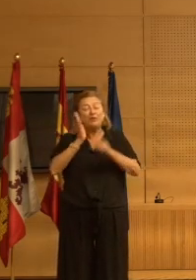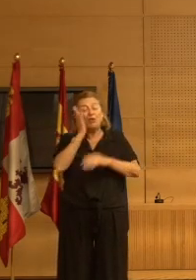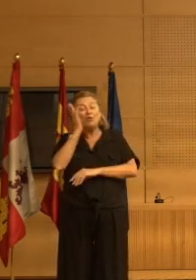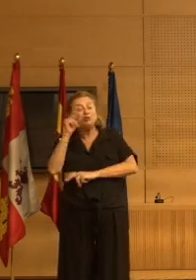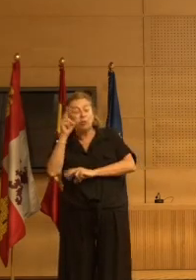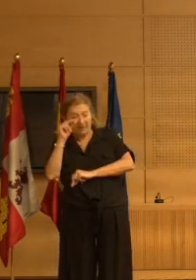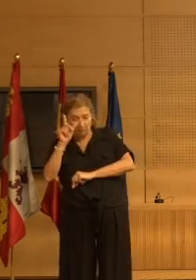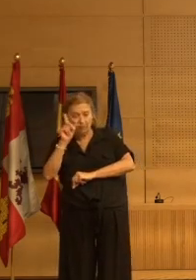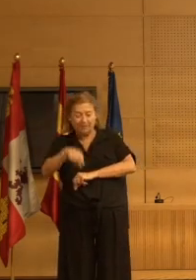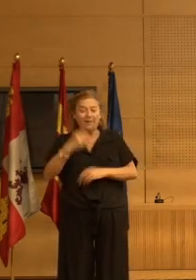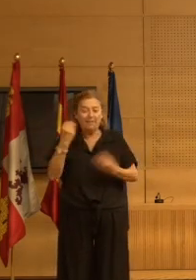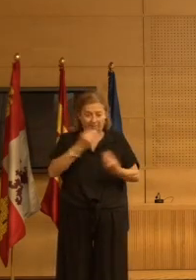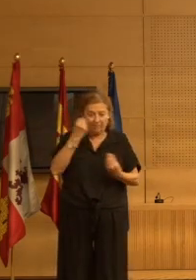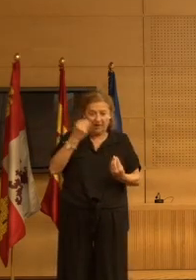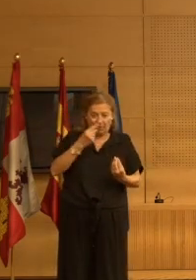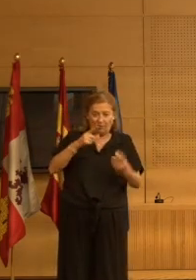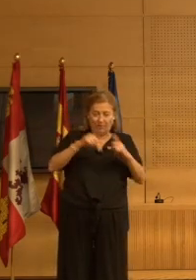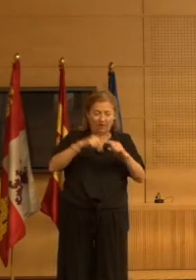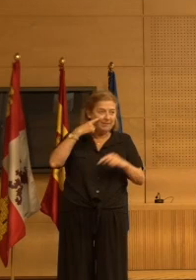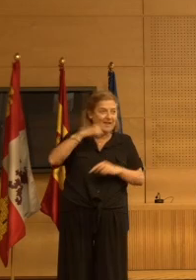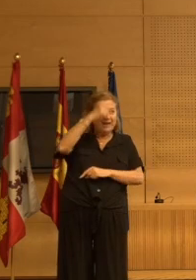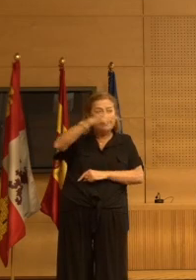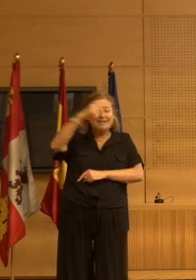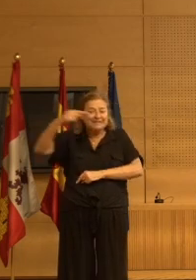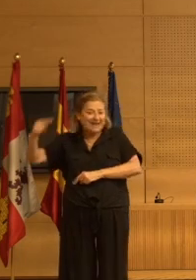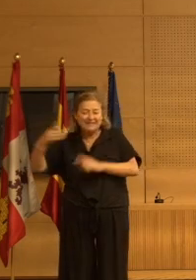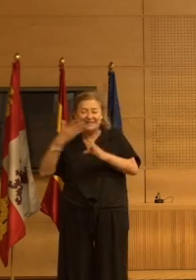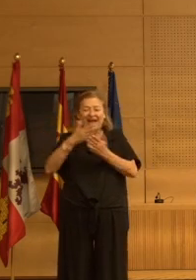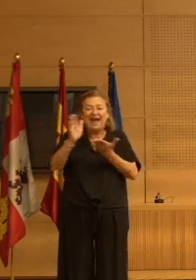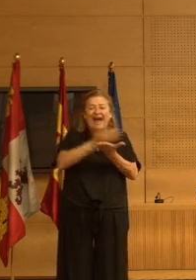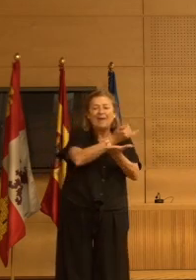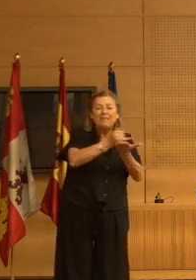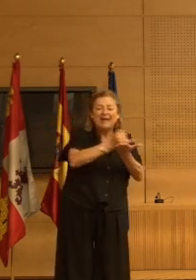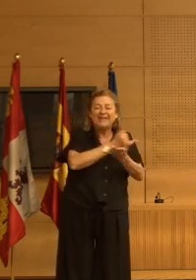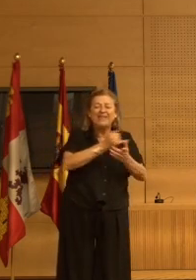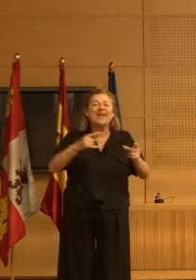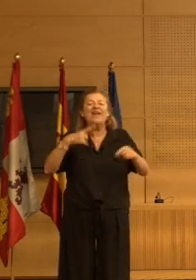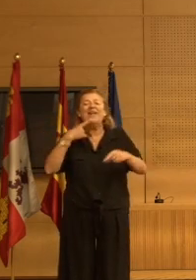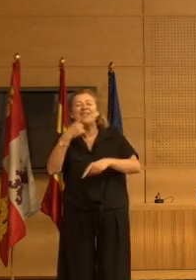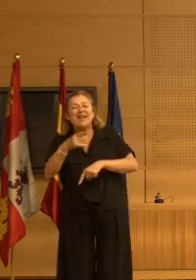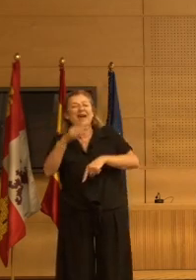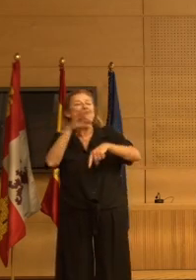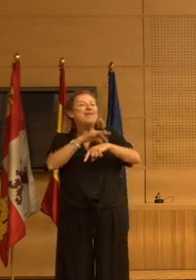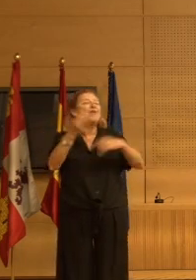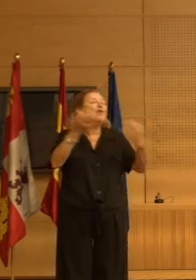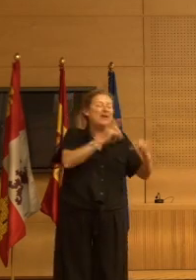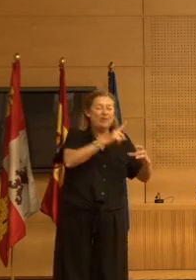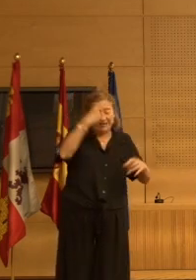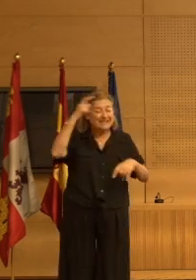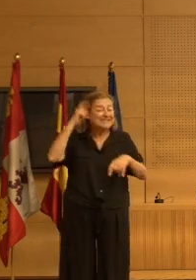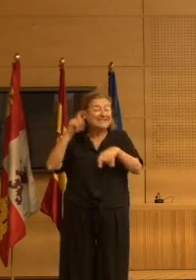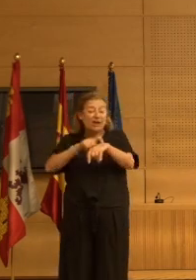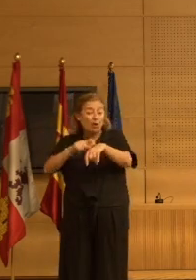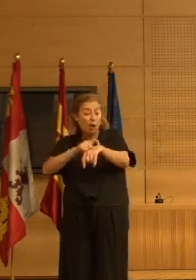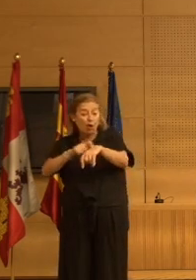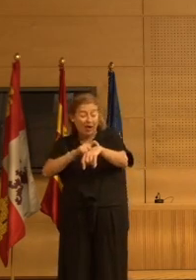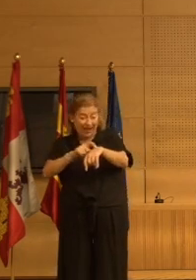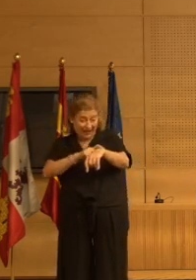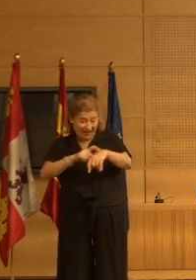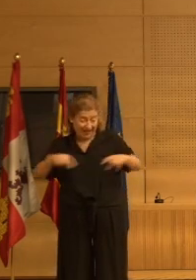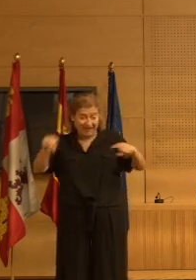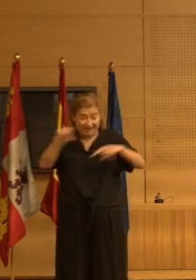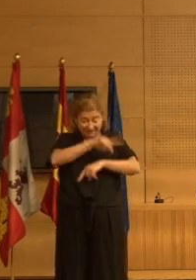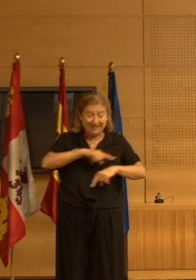y esto es la escala neuropsiquiátrica es decir es independiente del diagnóstico de había síndrome o no aquí las psicólogas tenían como en